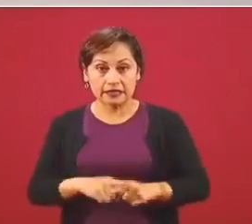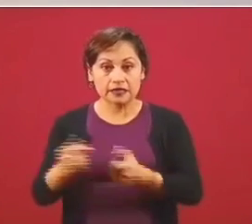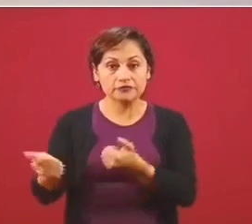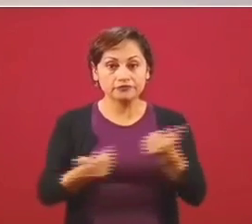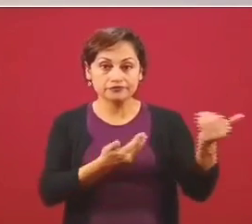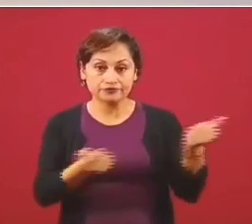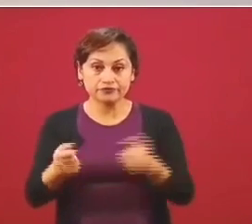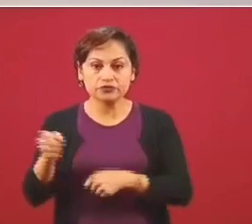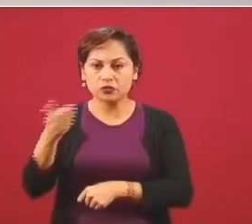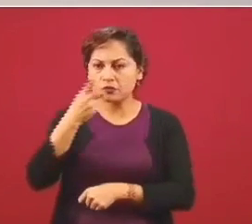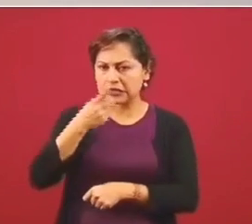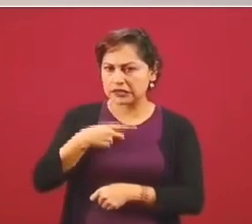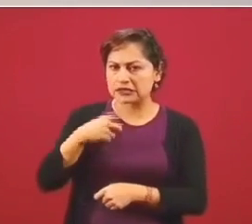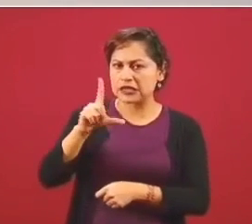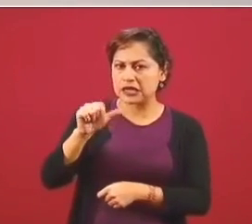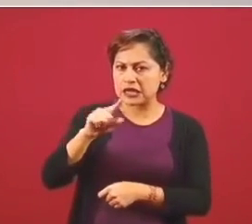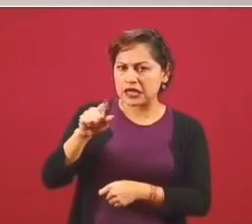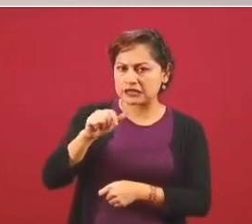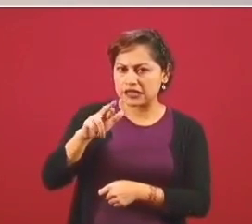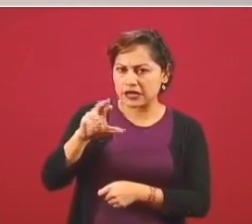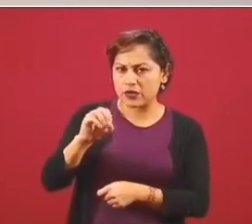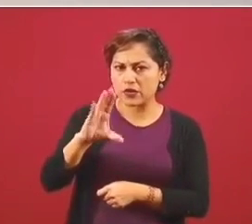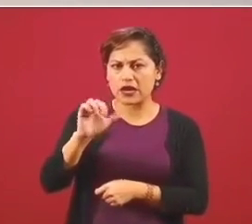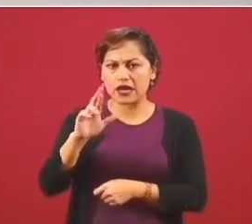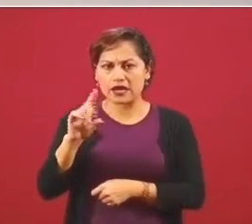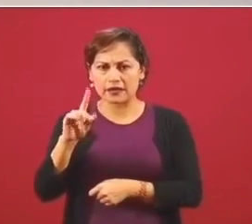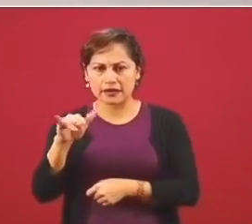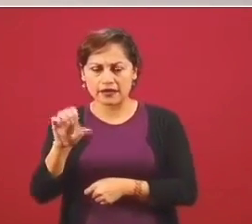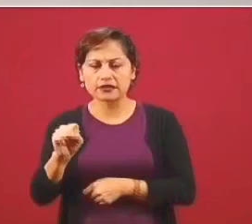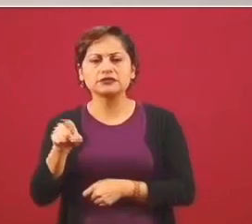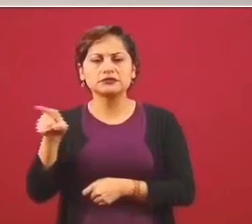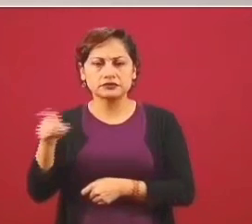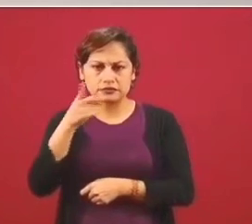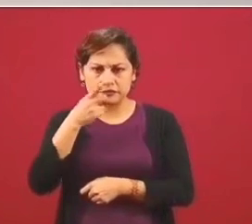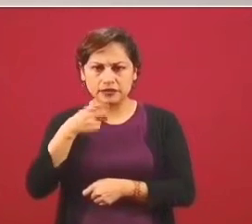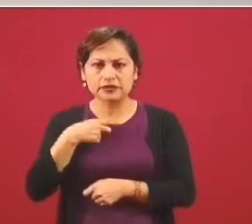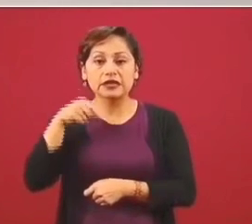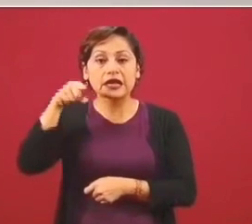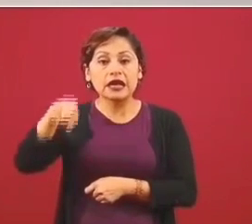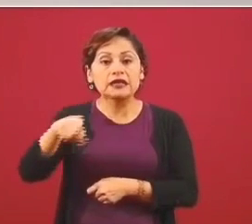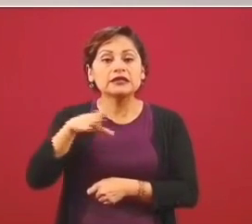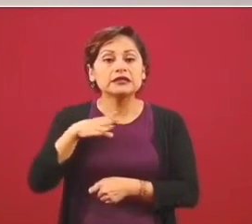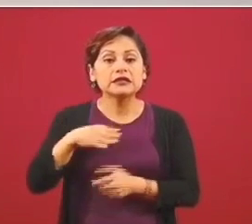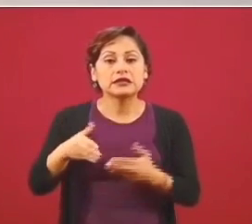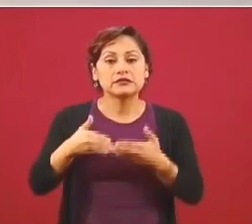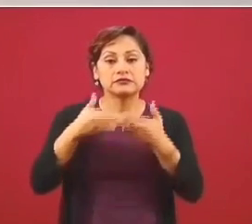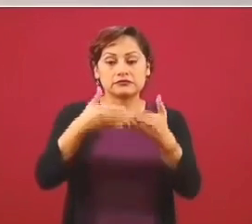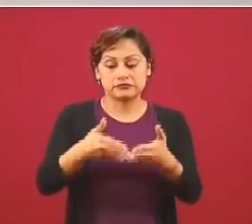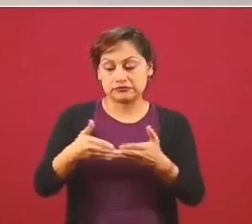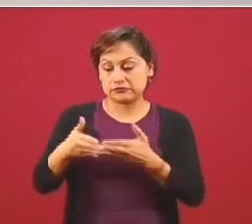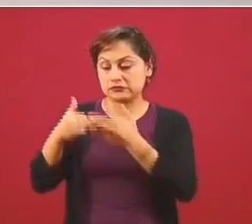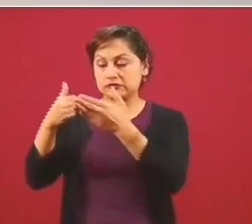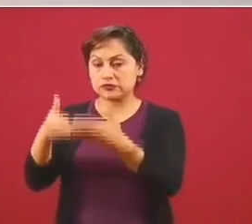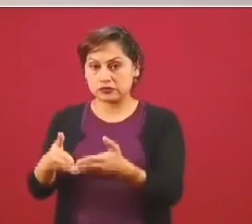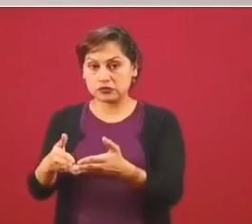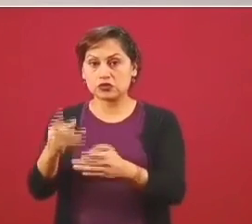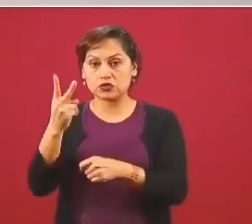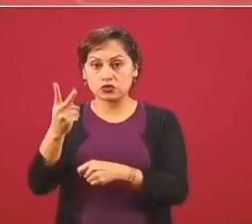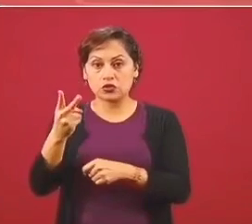Lázaro Cárdenas, ahí hay dos embarcaciones, buque tanques,